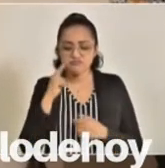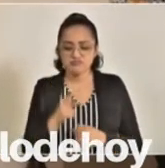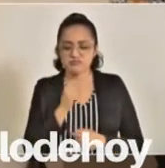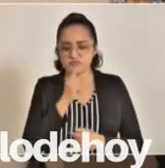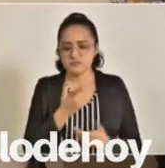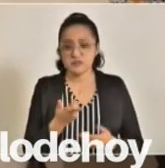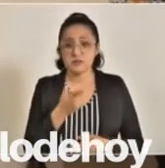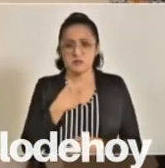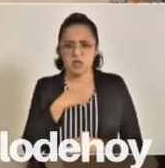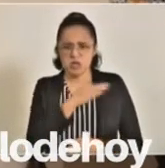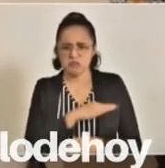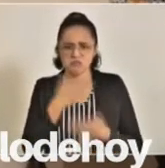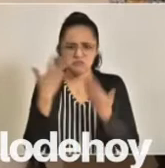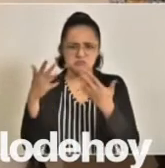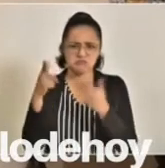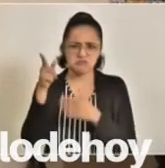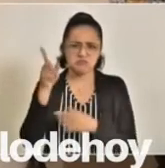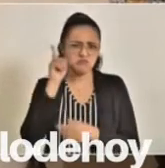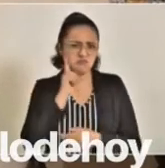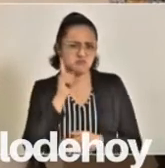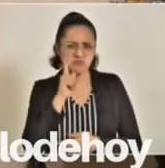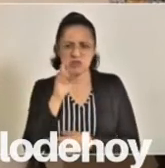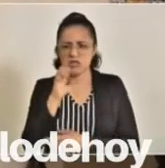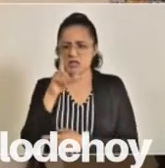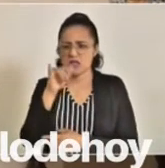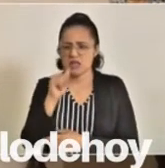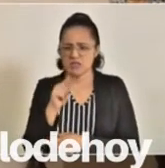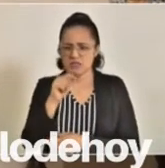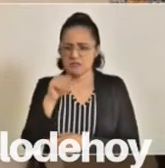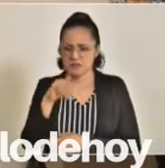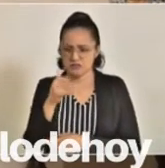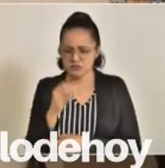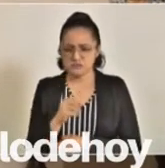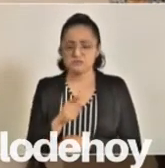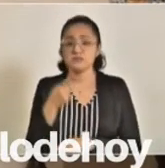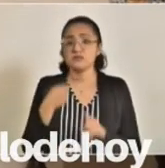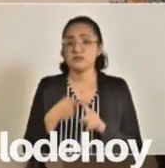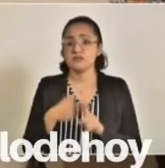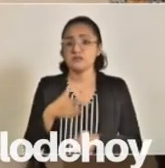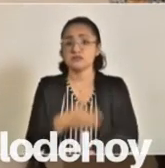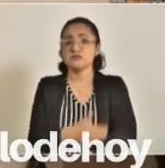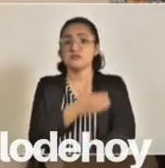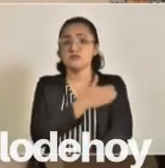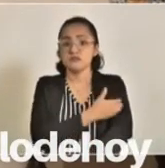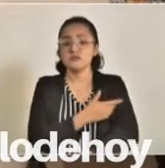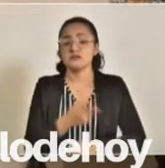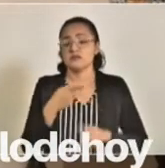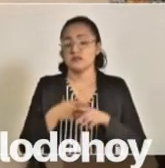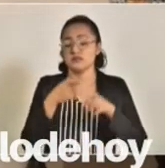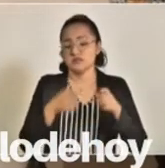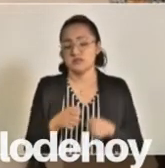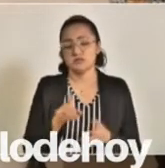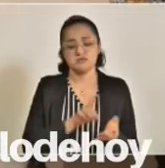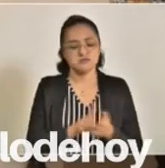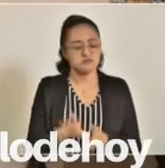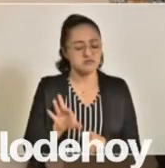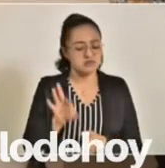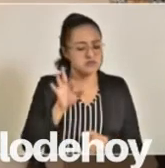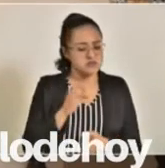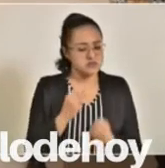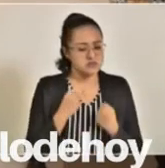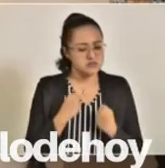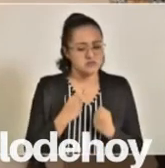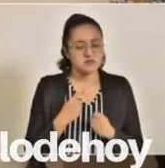Felicito a la señora y seguramente estará acompañada en esta decisión valiente